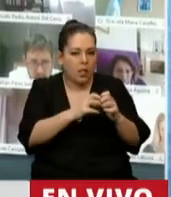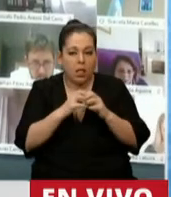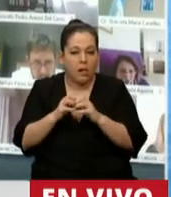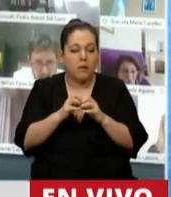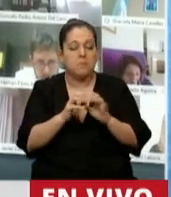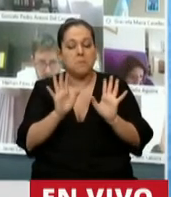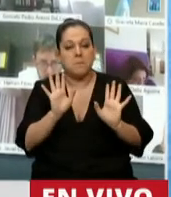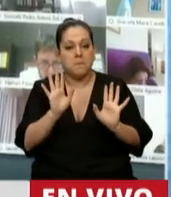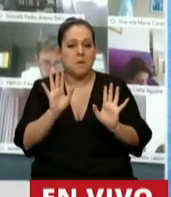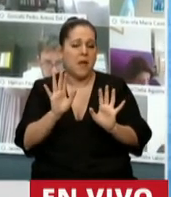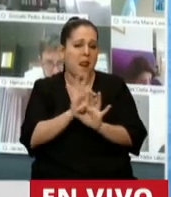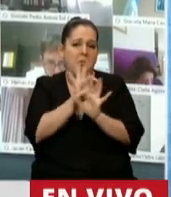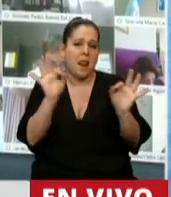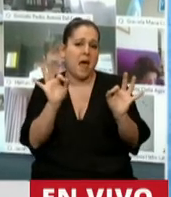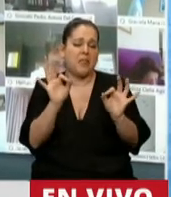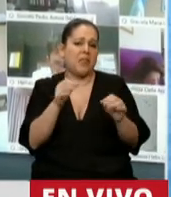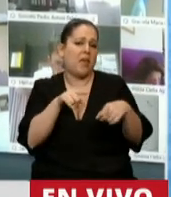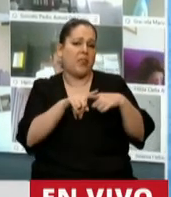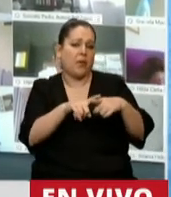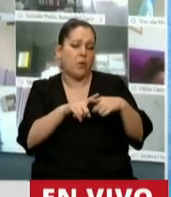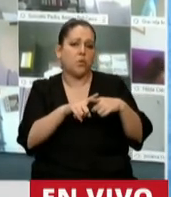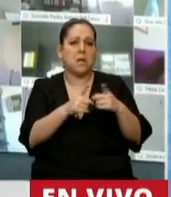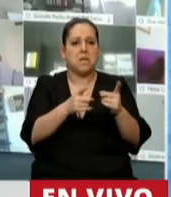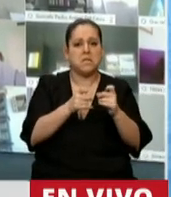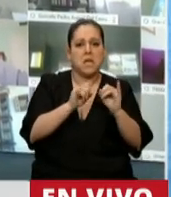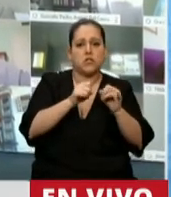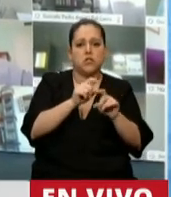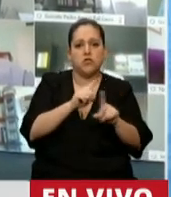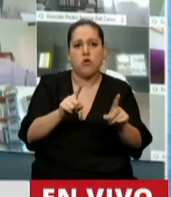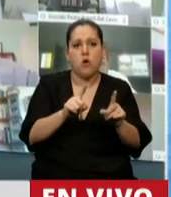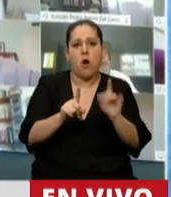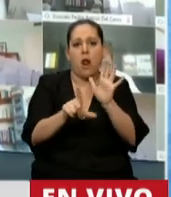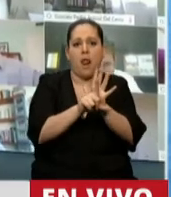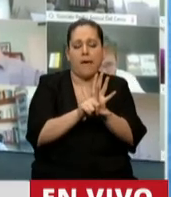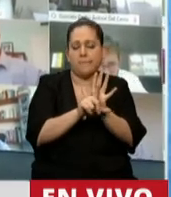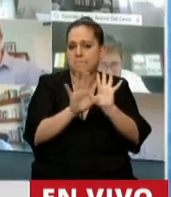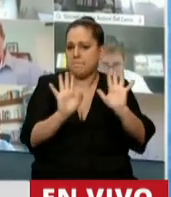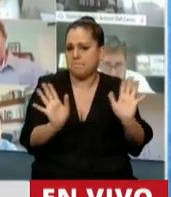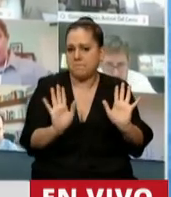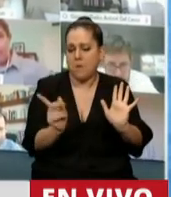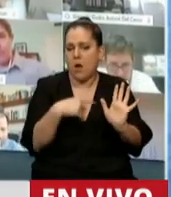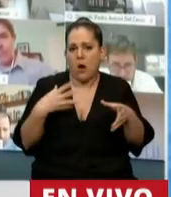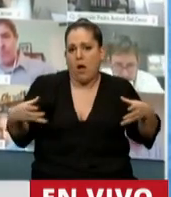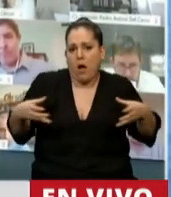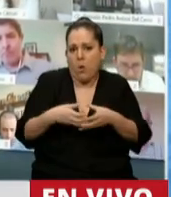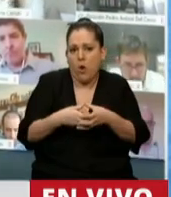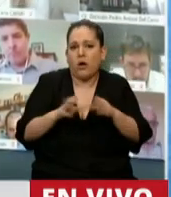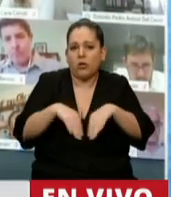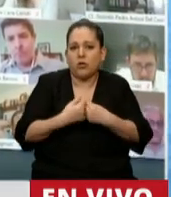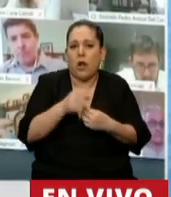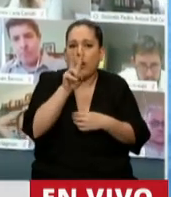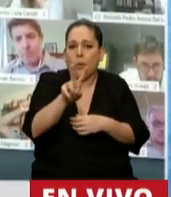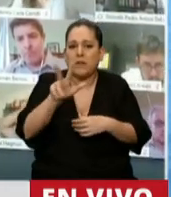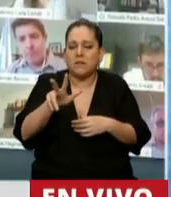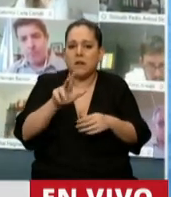nadie está discutiendo la necesidad de la moratoria en este contexto. Nadie. Nuestro interbloque es autor de 23 proyectos en ese